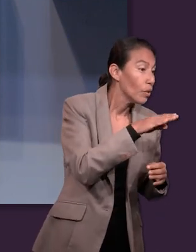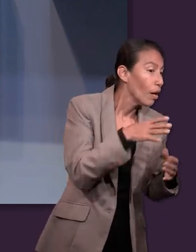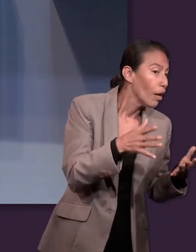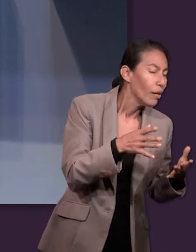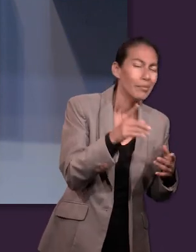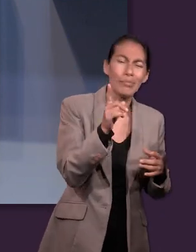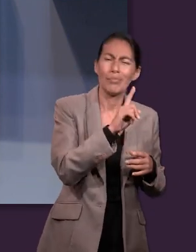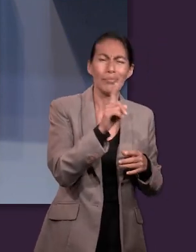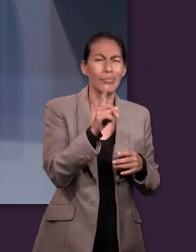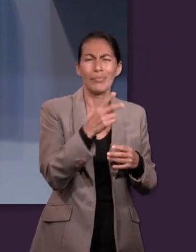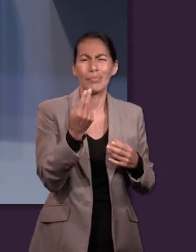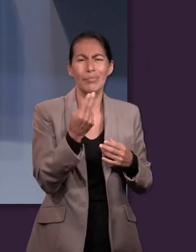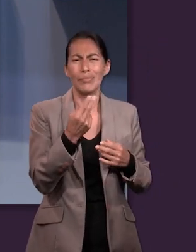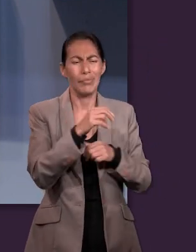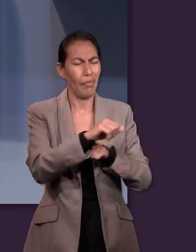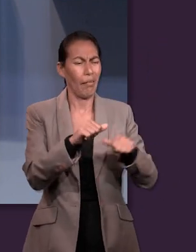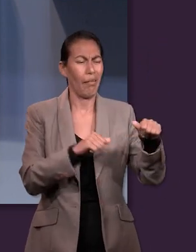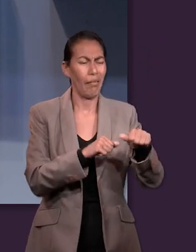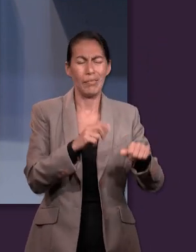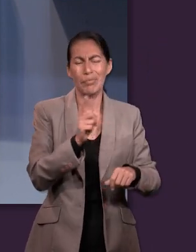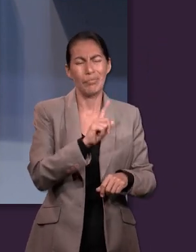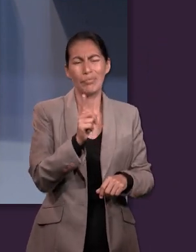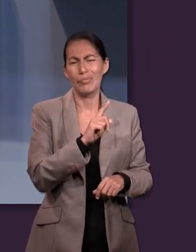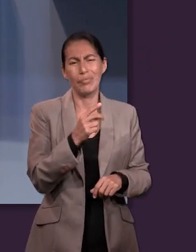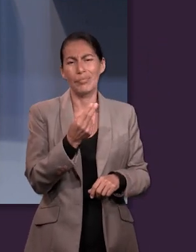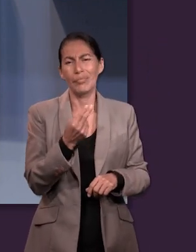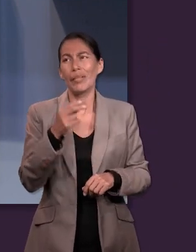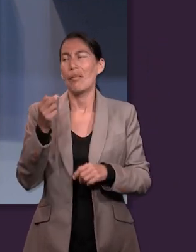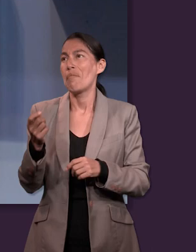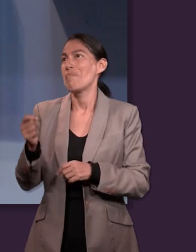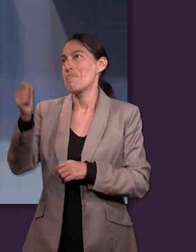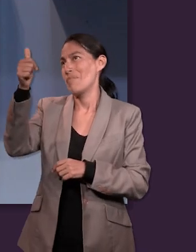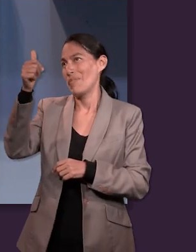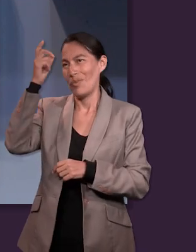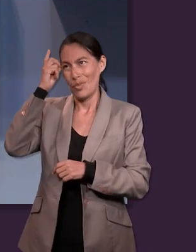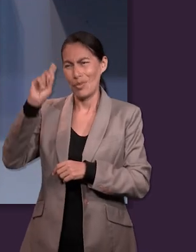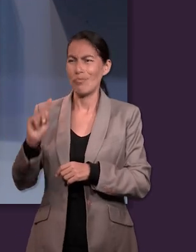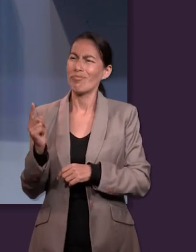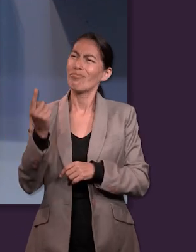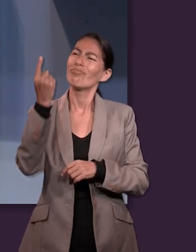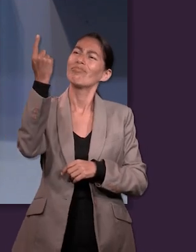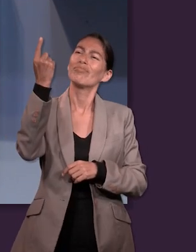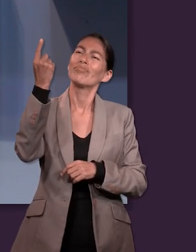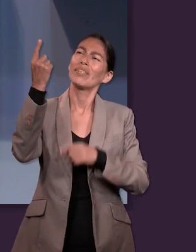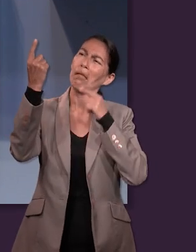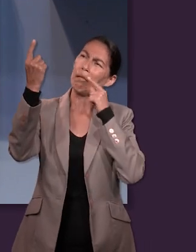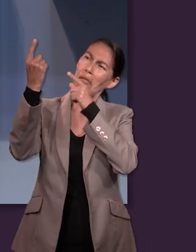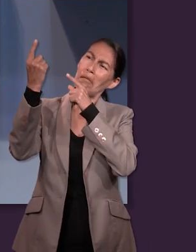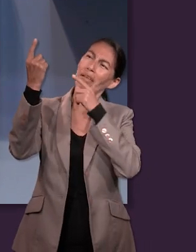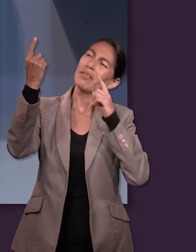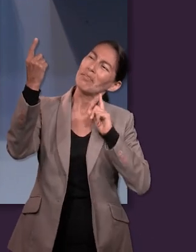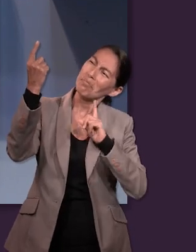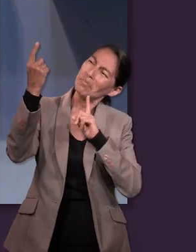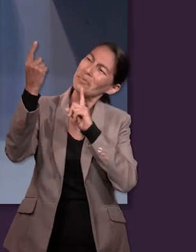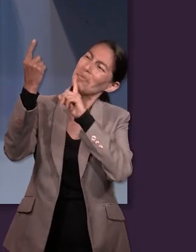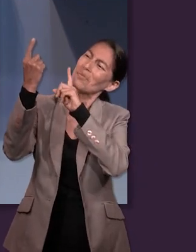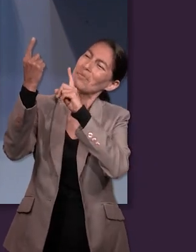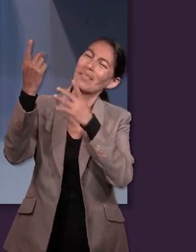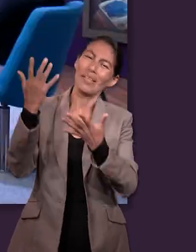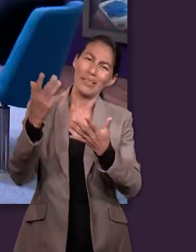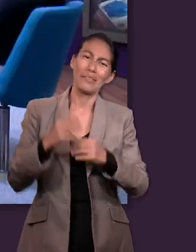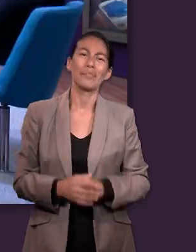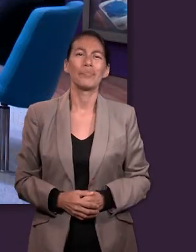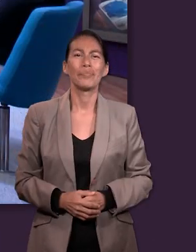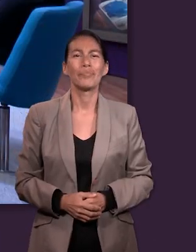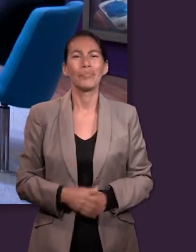para buscarlo en cosas que no nos van a traer nada bueno, sino que ahí se encuentra Él, ahí está y debemos